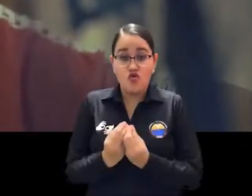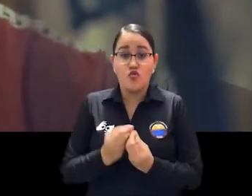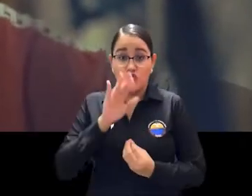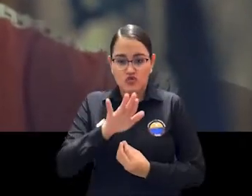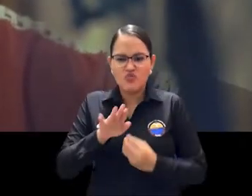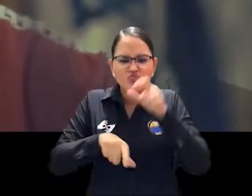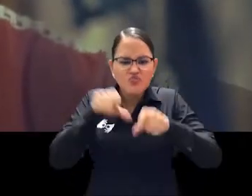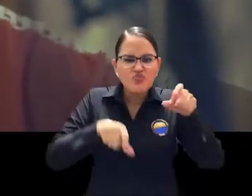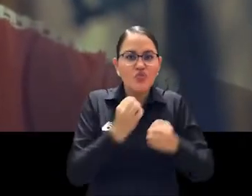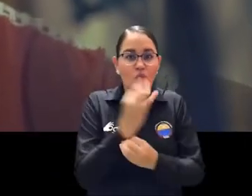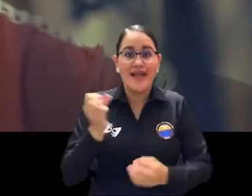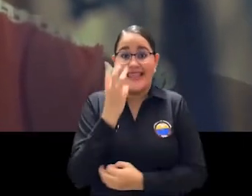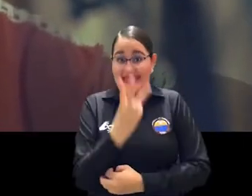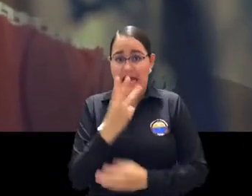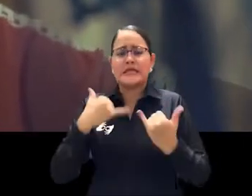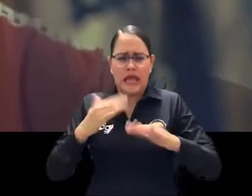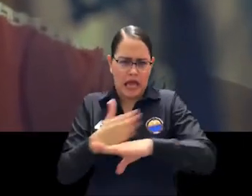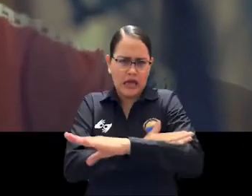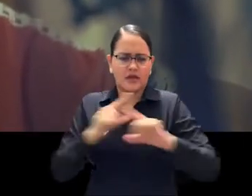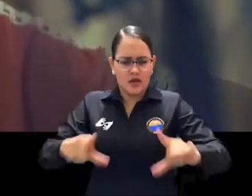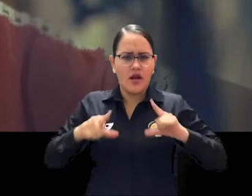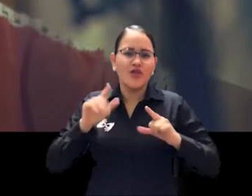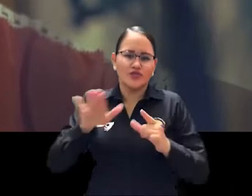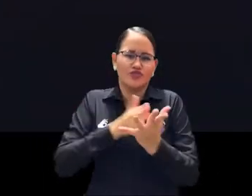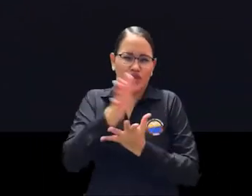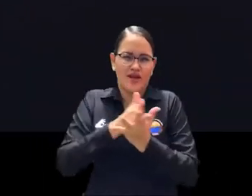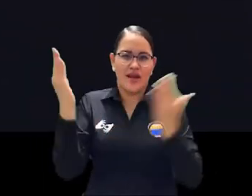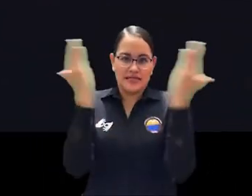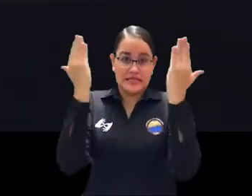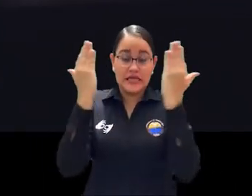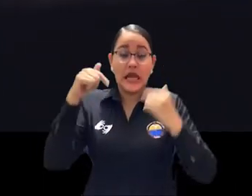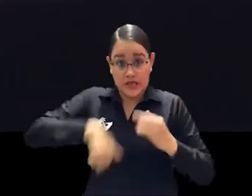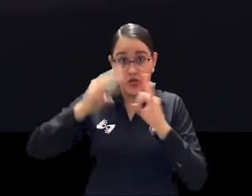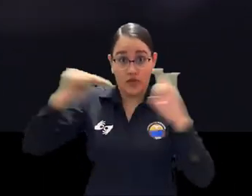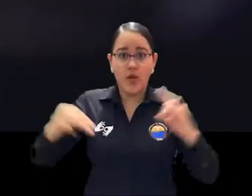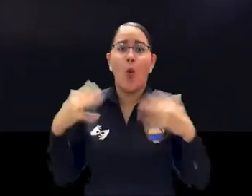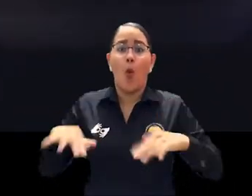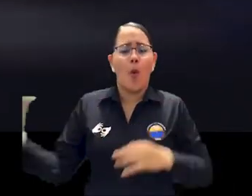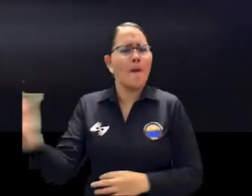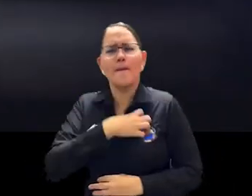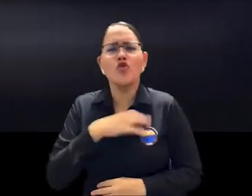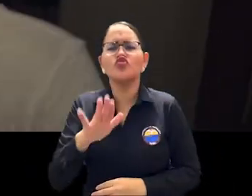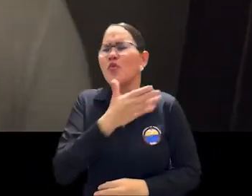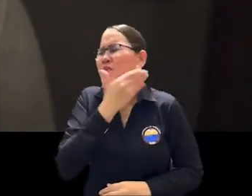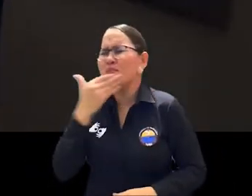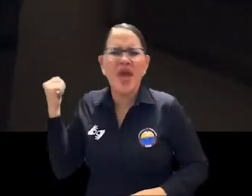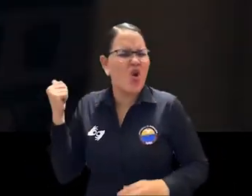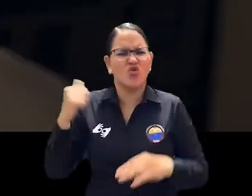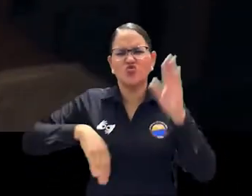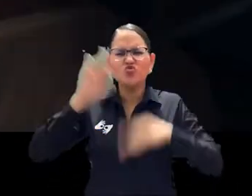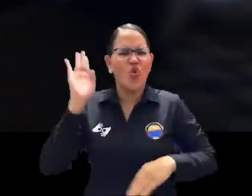Un grupo de tres talentosos egresados del Programa de Cine y Audiovisuales de la Universidad del Magdalena ganaron el premio a Mejor